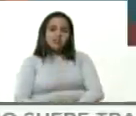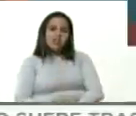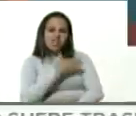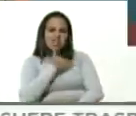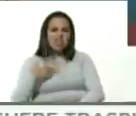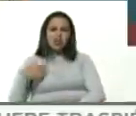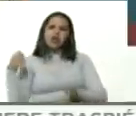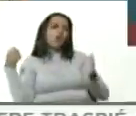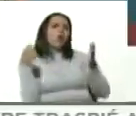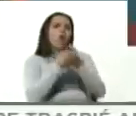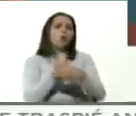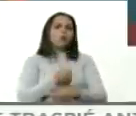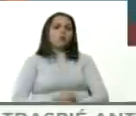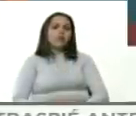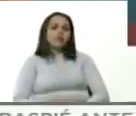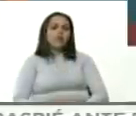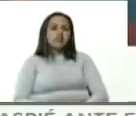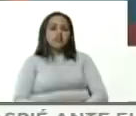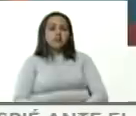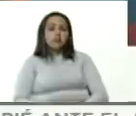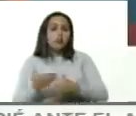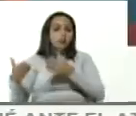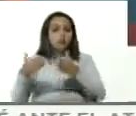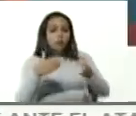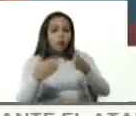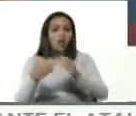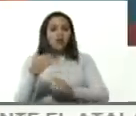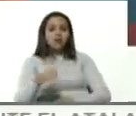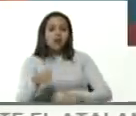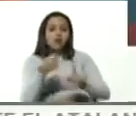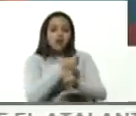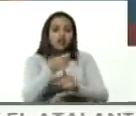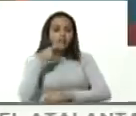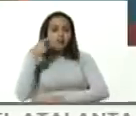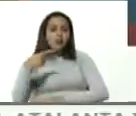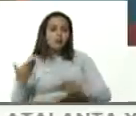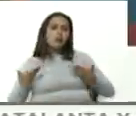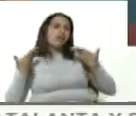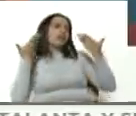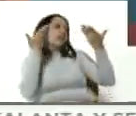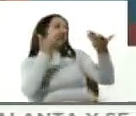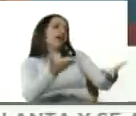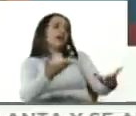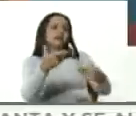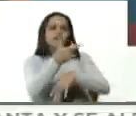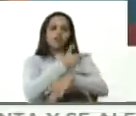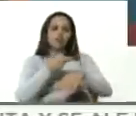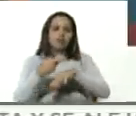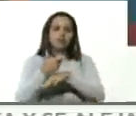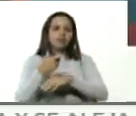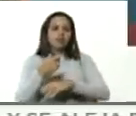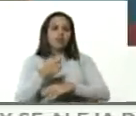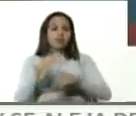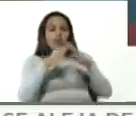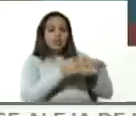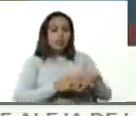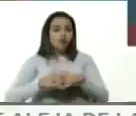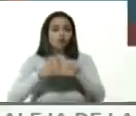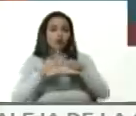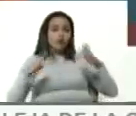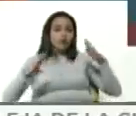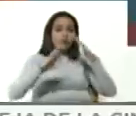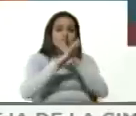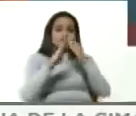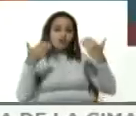golpismo que ha optado por los atajos por la violencia política por entregarse al gobierno de los Estados Unidos por las sanciones por el sufrimiento del